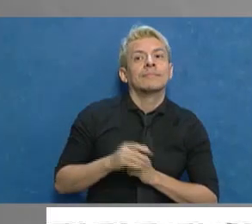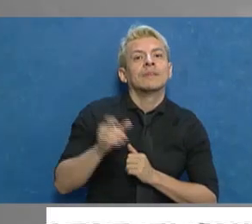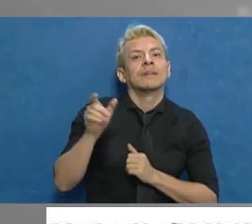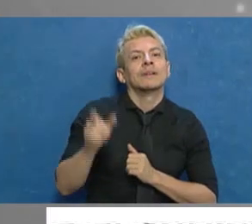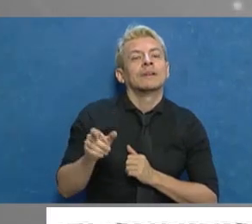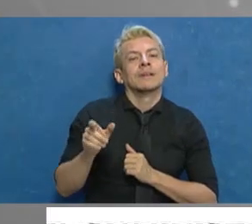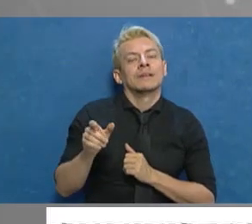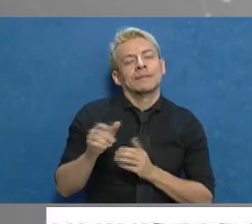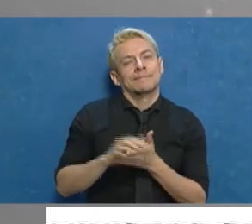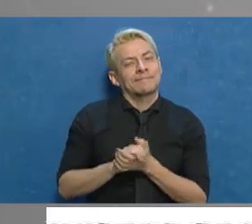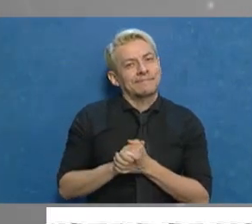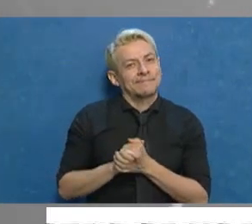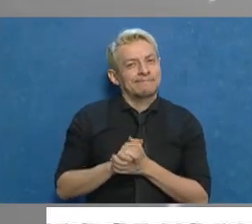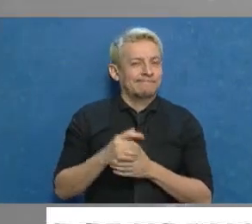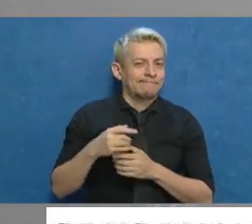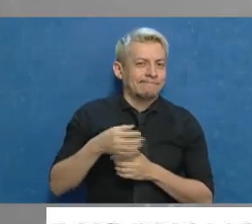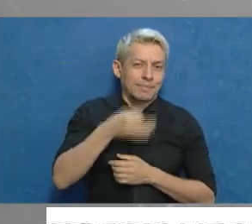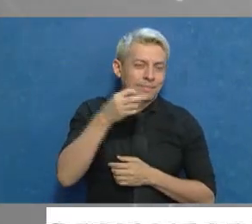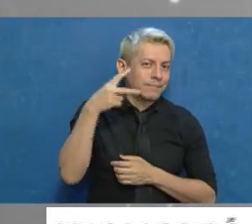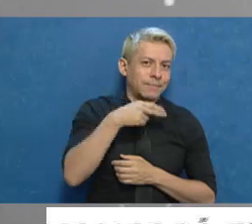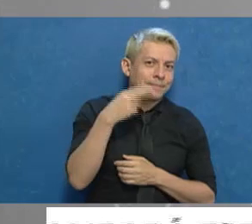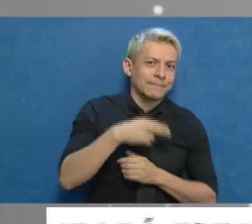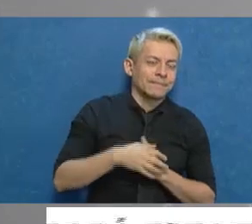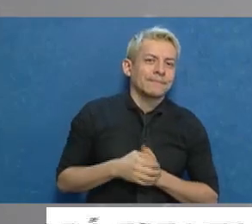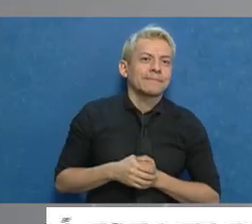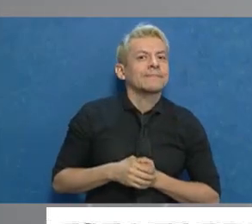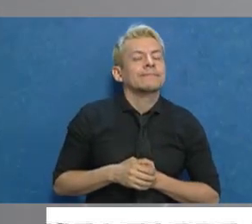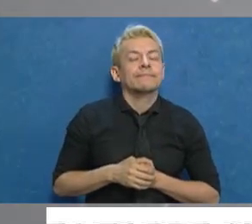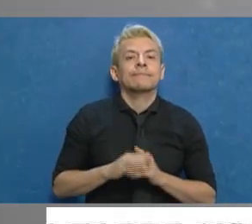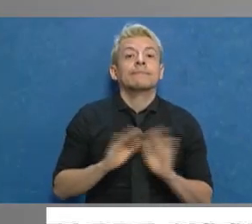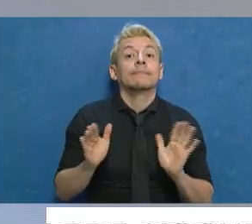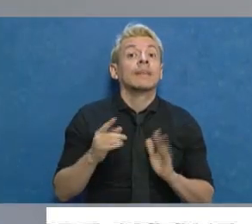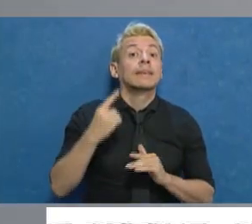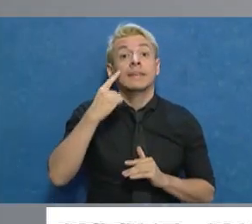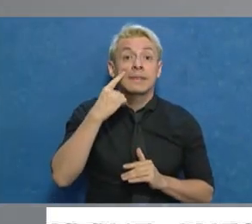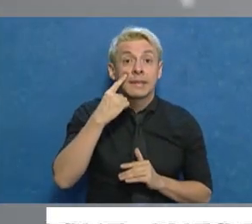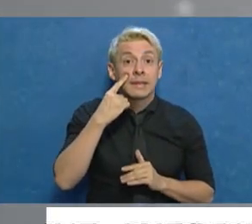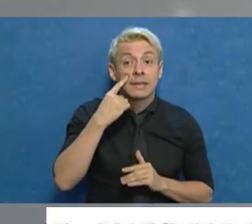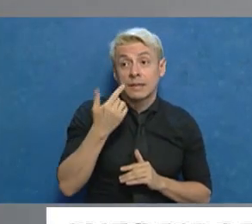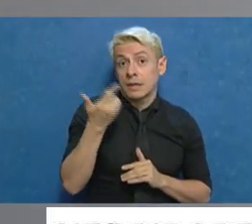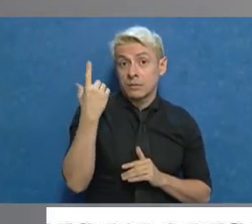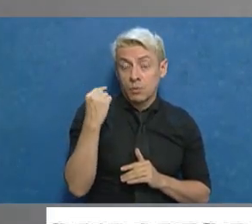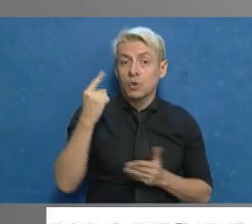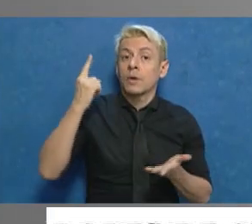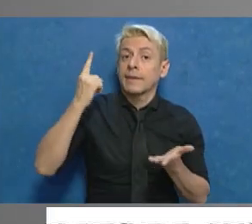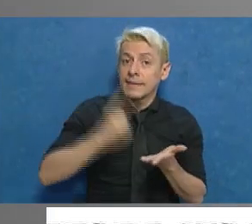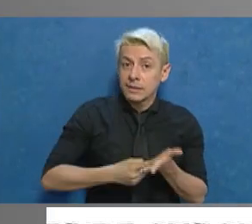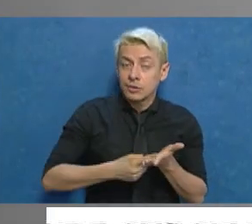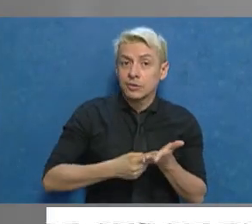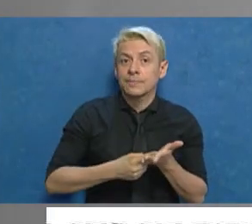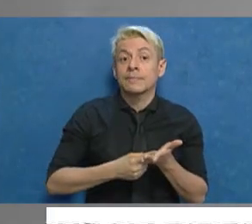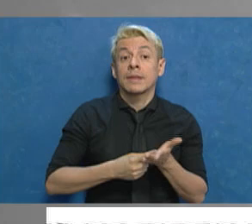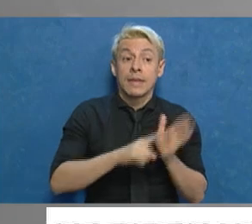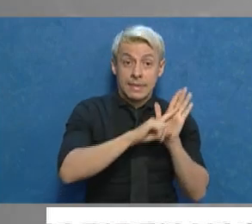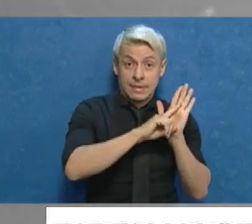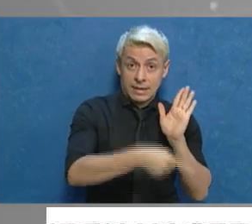departamento. Y a partir de esta situación es que el intendente decidió en las últimas horas, se puede parar mediante un